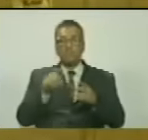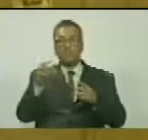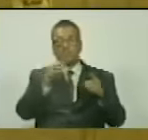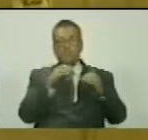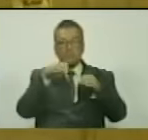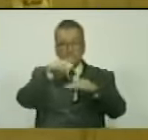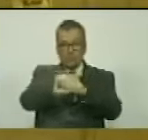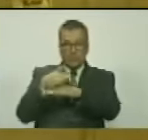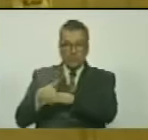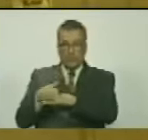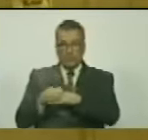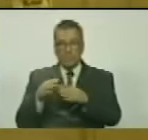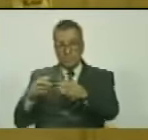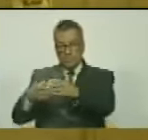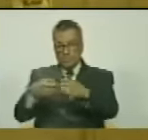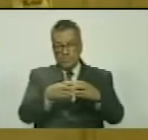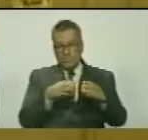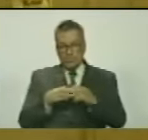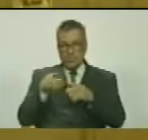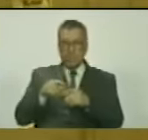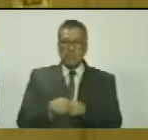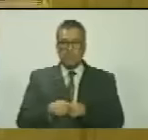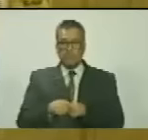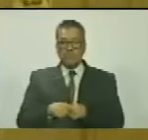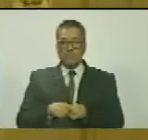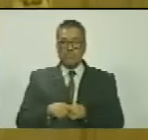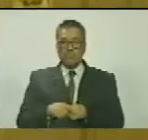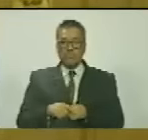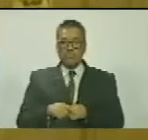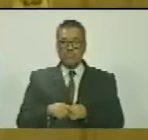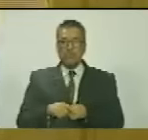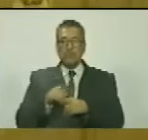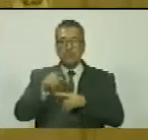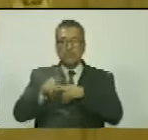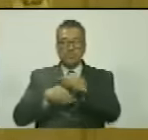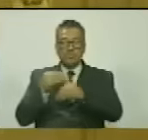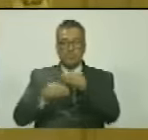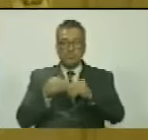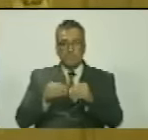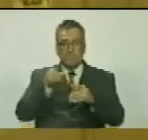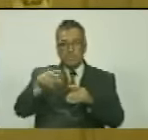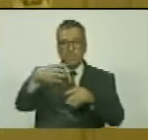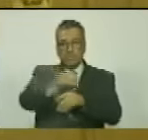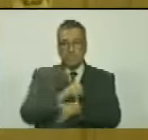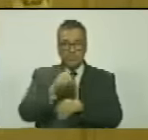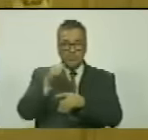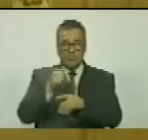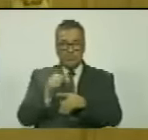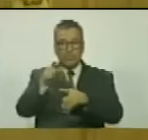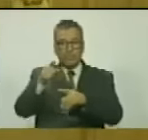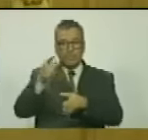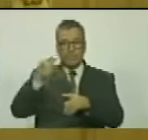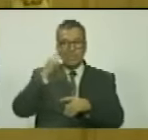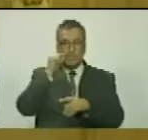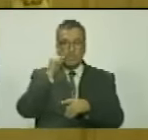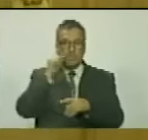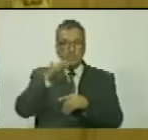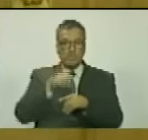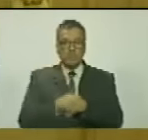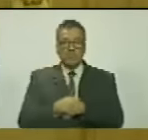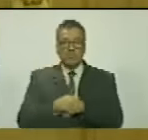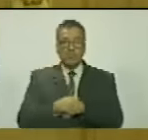guarimbas y montoneras, entre acechanzas por obtener el poder, había un hombre